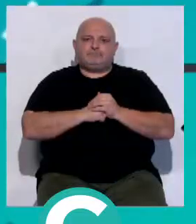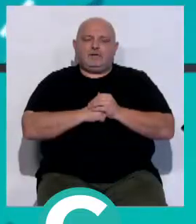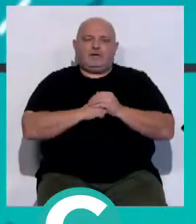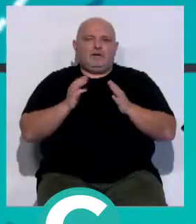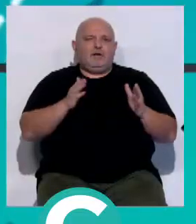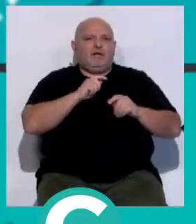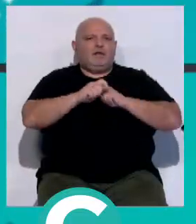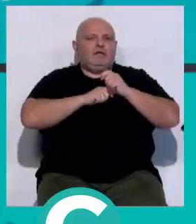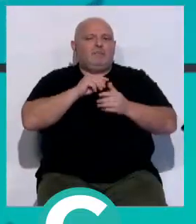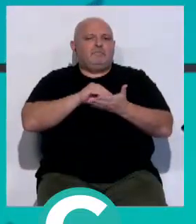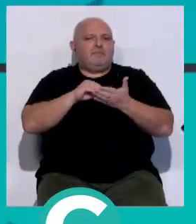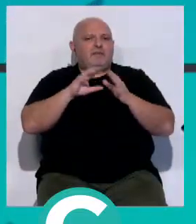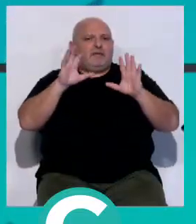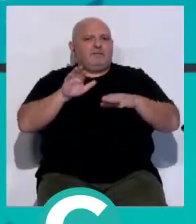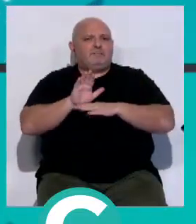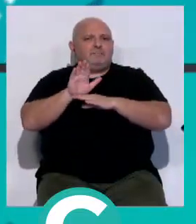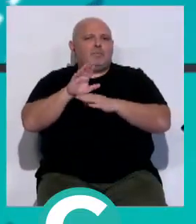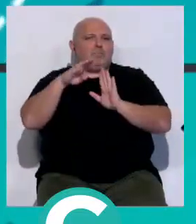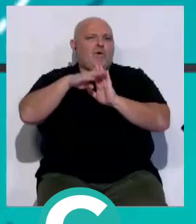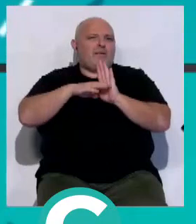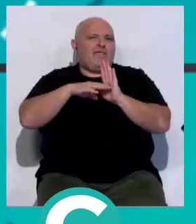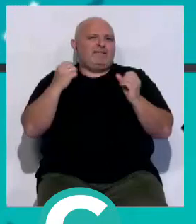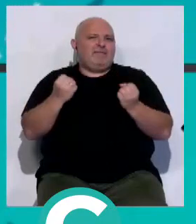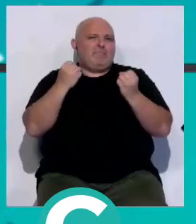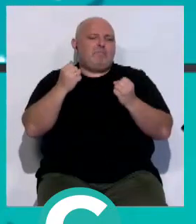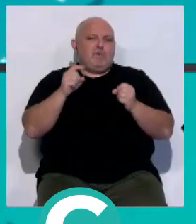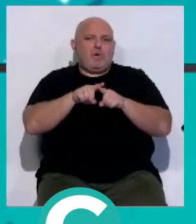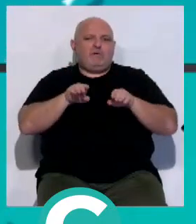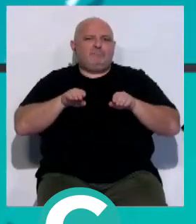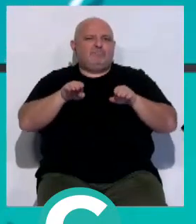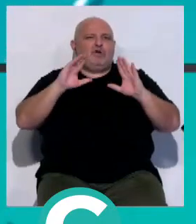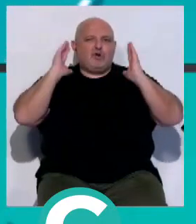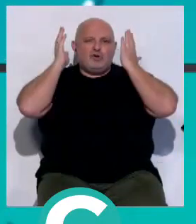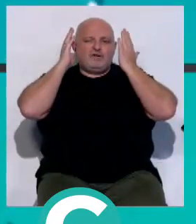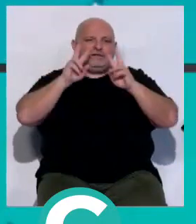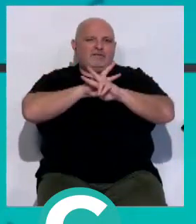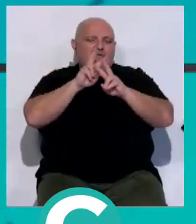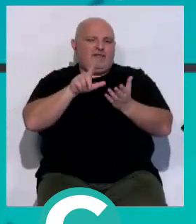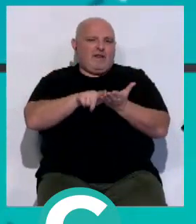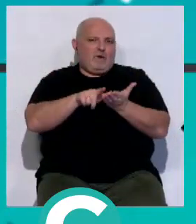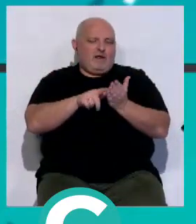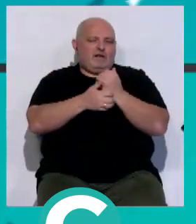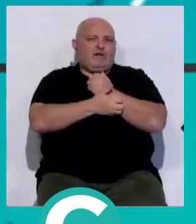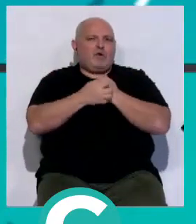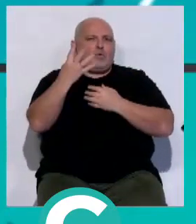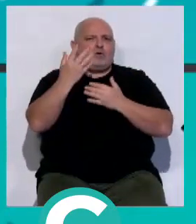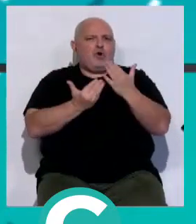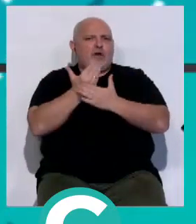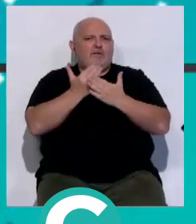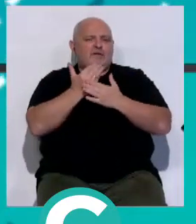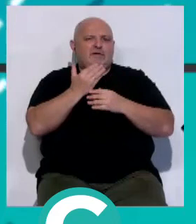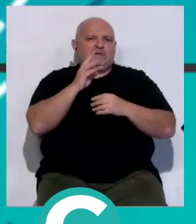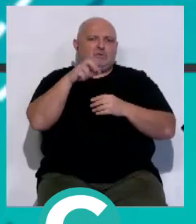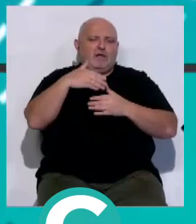La Asociación de la Prensa de Cádiz ha presentado un programa de actividades paralelas al Congreso Internacional de la Lengua Española con cuatro jornadas en